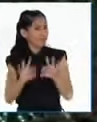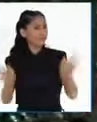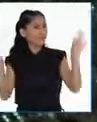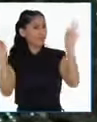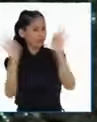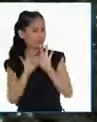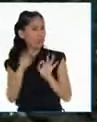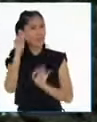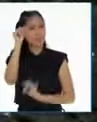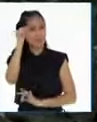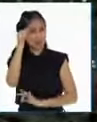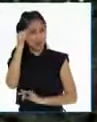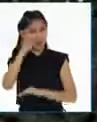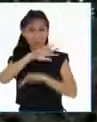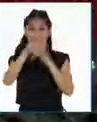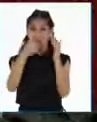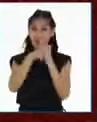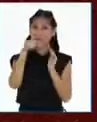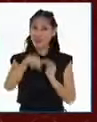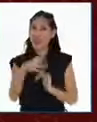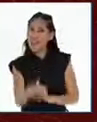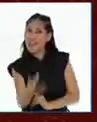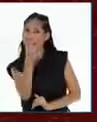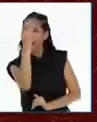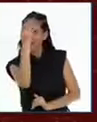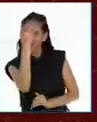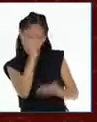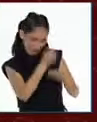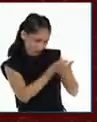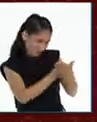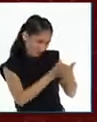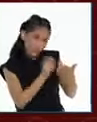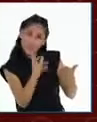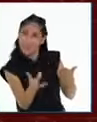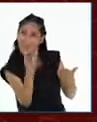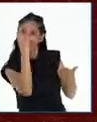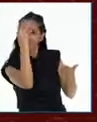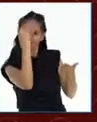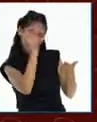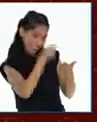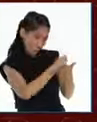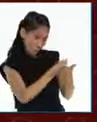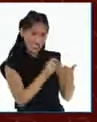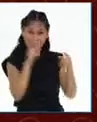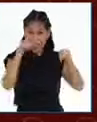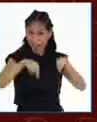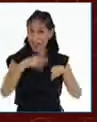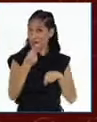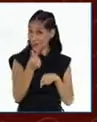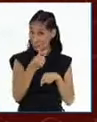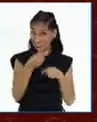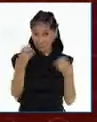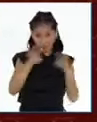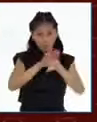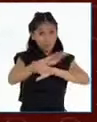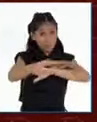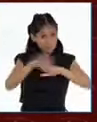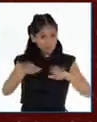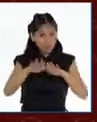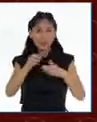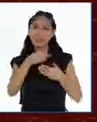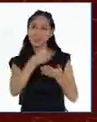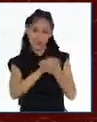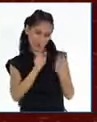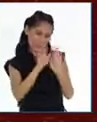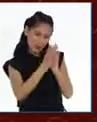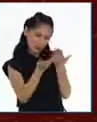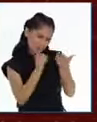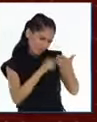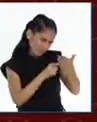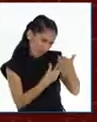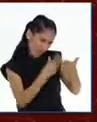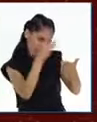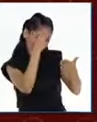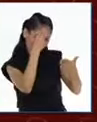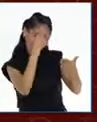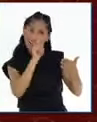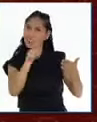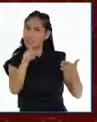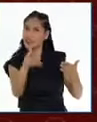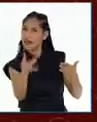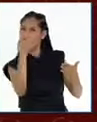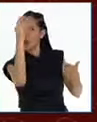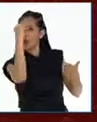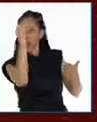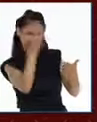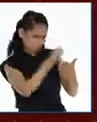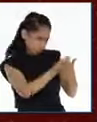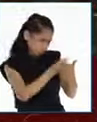tomando notas de todo lo que hemos visto. Les aconsejamos que lo hagan justo ahora, acabando este programa. Estos apuntes les van a servir en